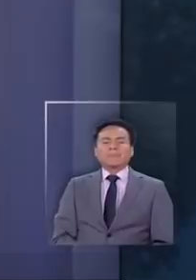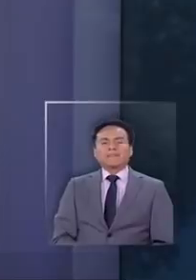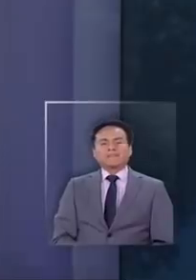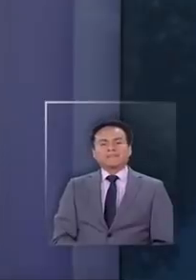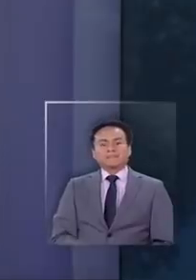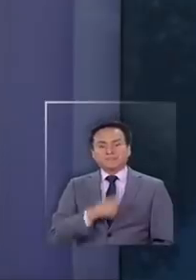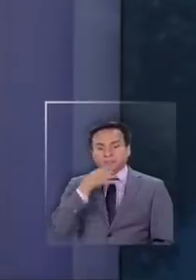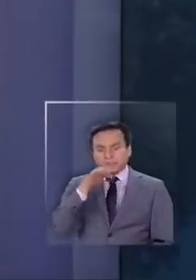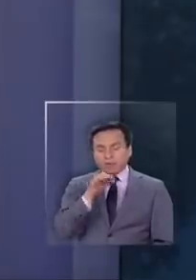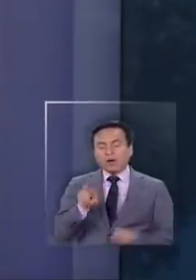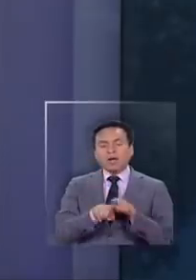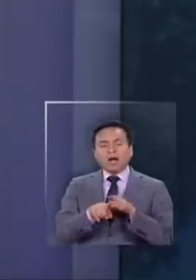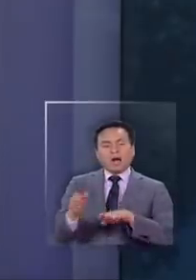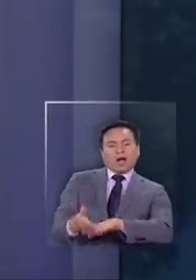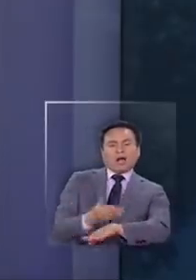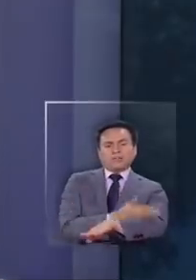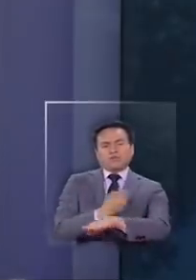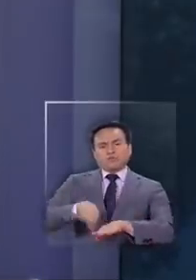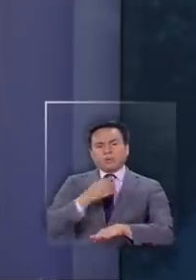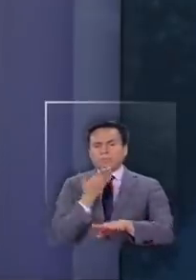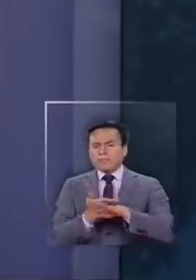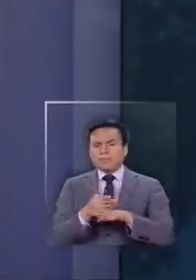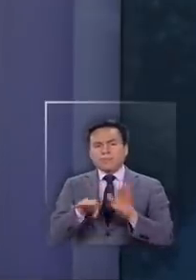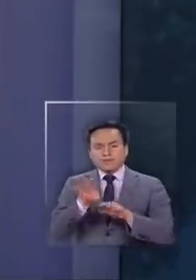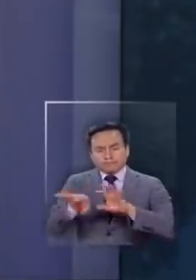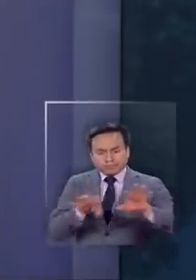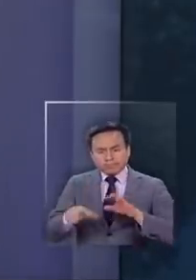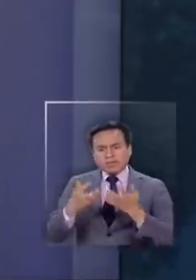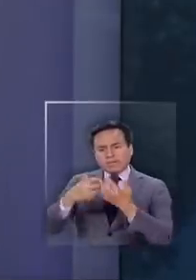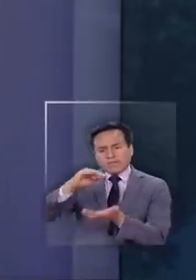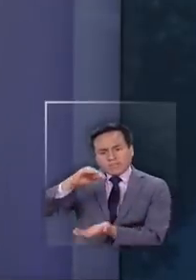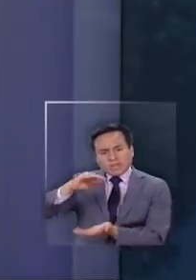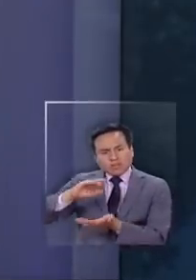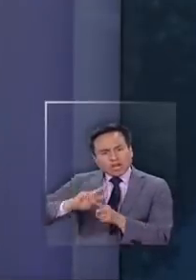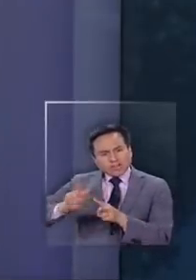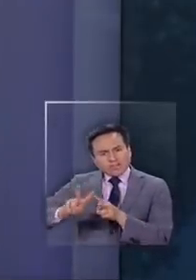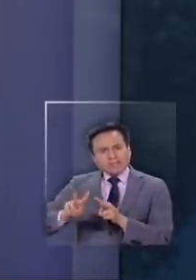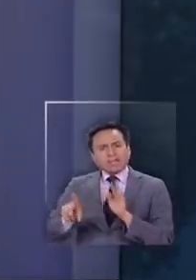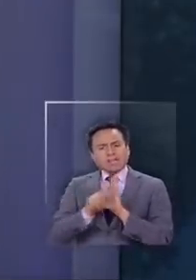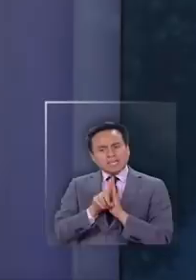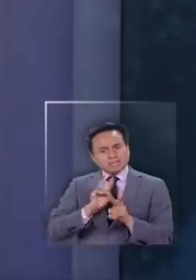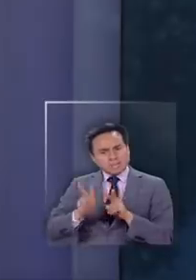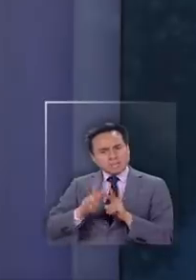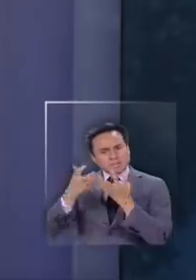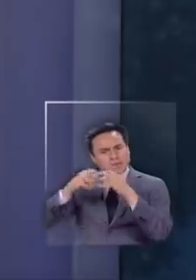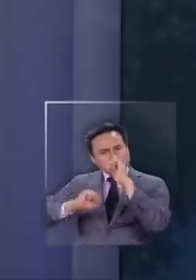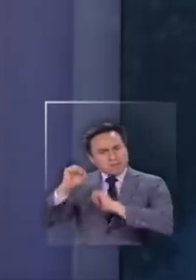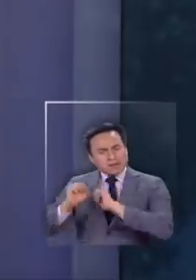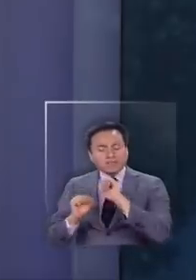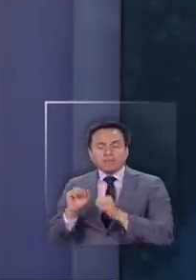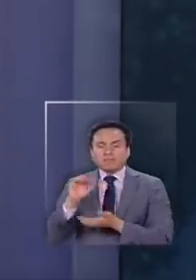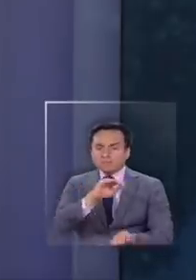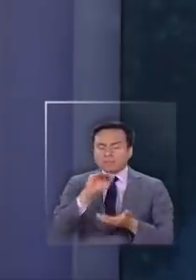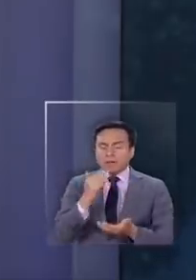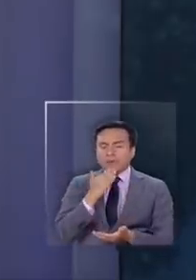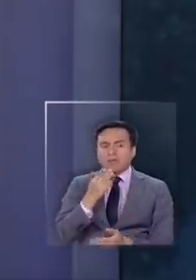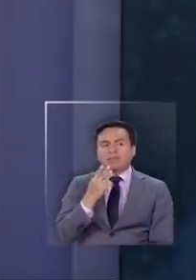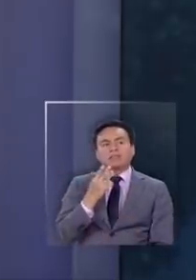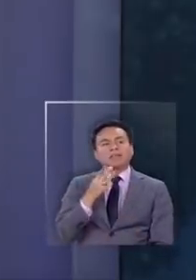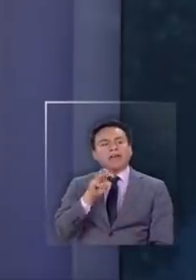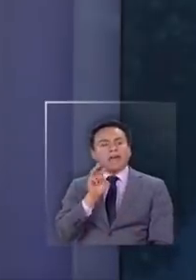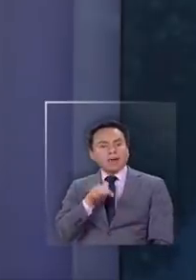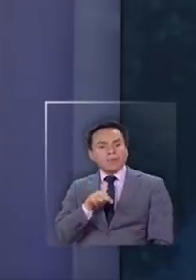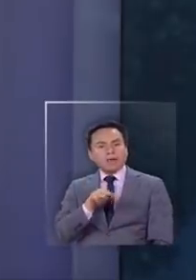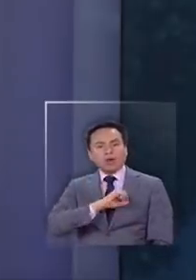Nos anticipamos a esto y pedimos una mayor producción de ventiladores bajo la ley, además de la orden que firmé contra 3M